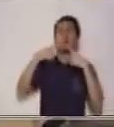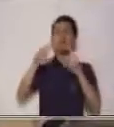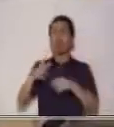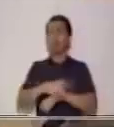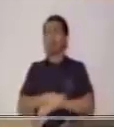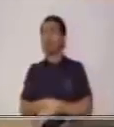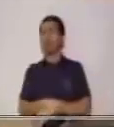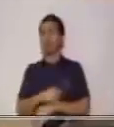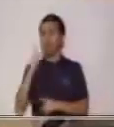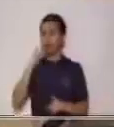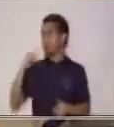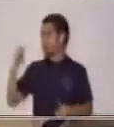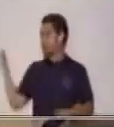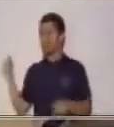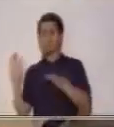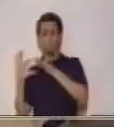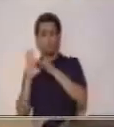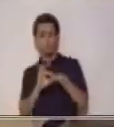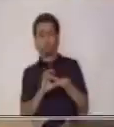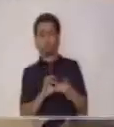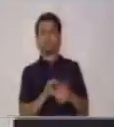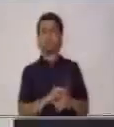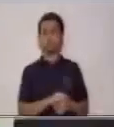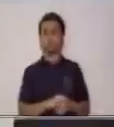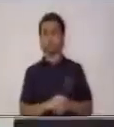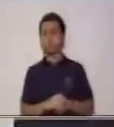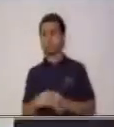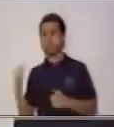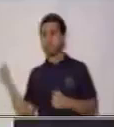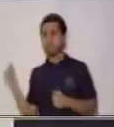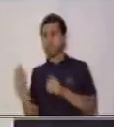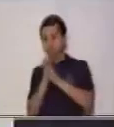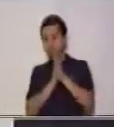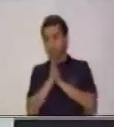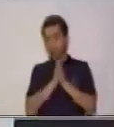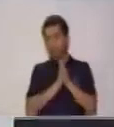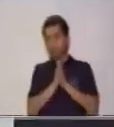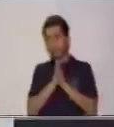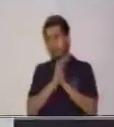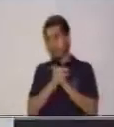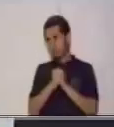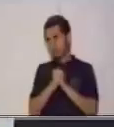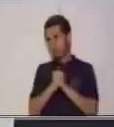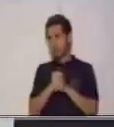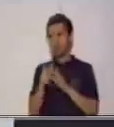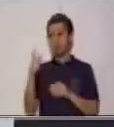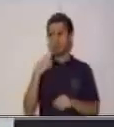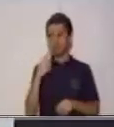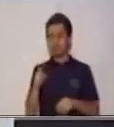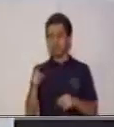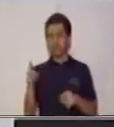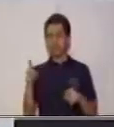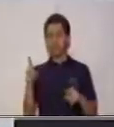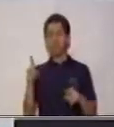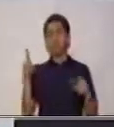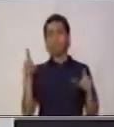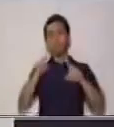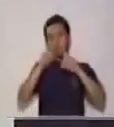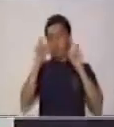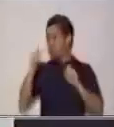si lo relacionamos con el anuncio del chocolate, ¿qué se anuncia en esa